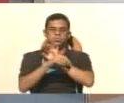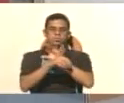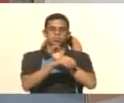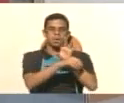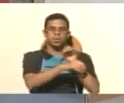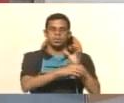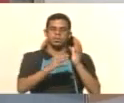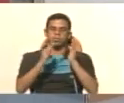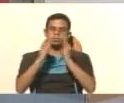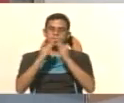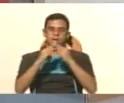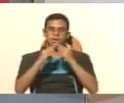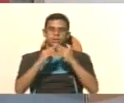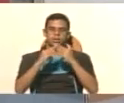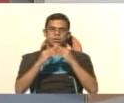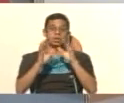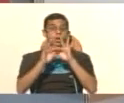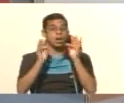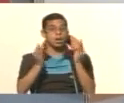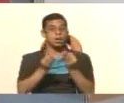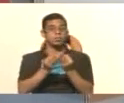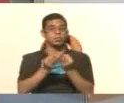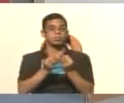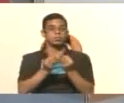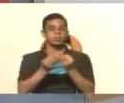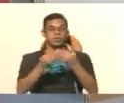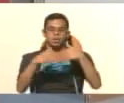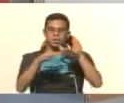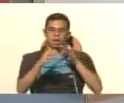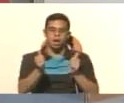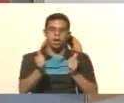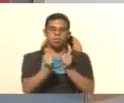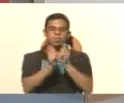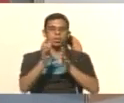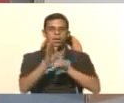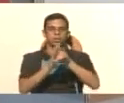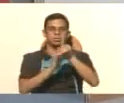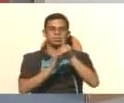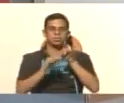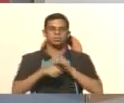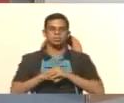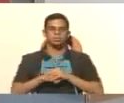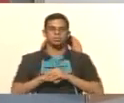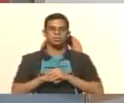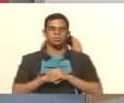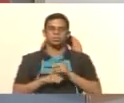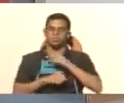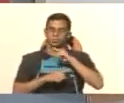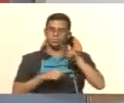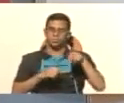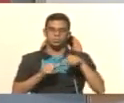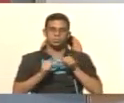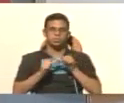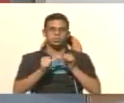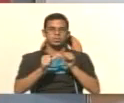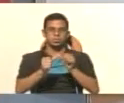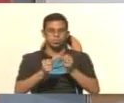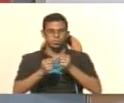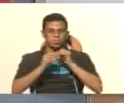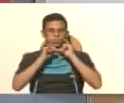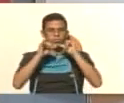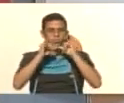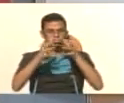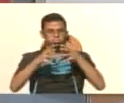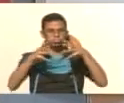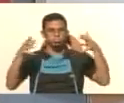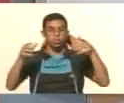en las casas y la familia está acompañando el desarrollo. Nosotros seguiremos ampliando la información,